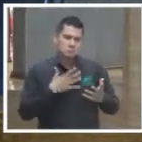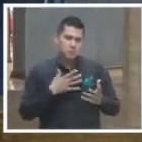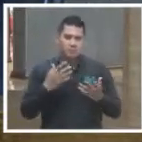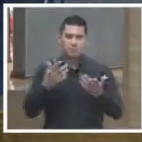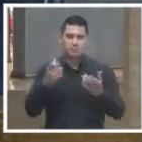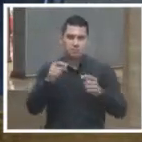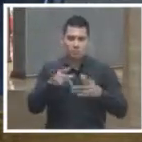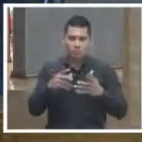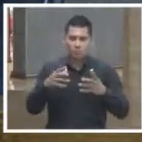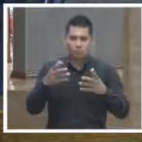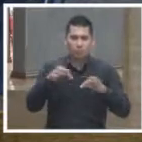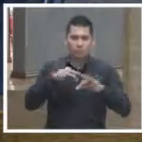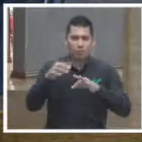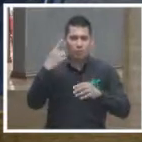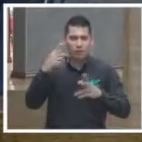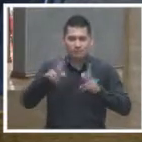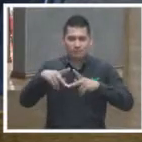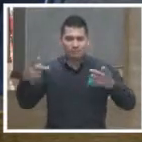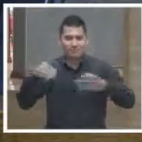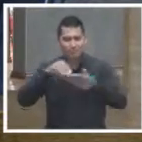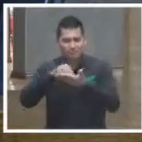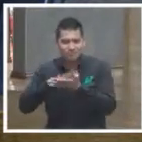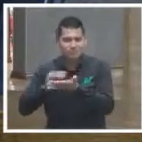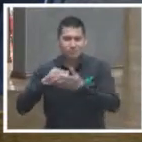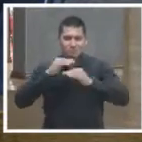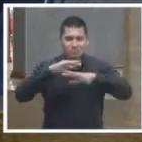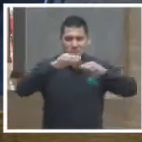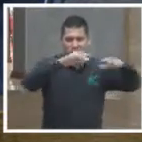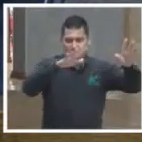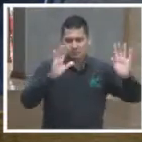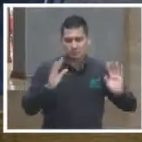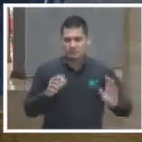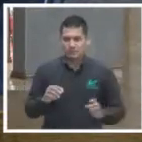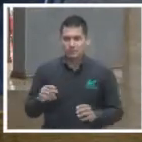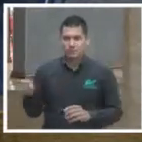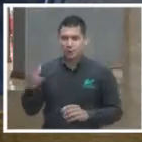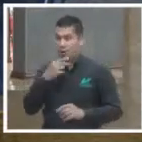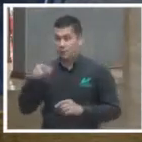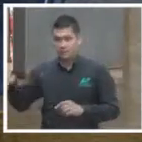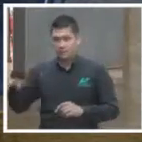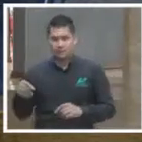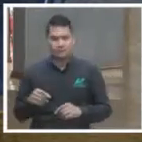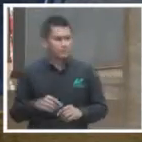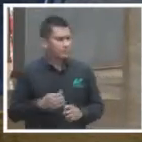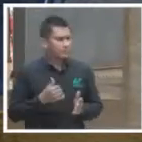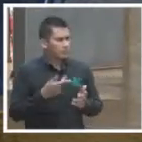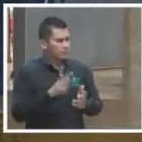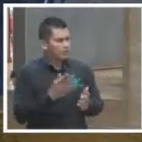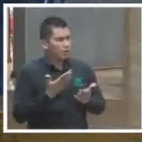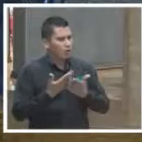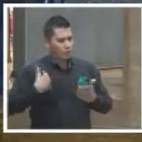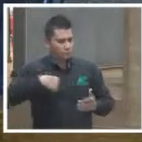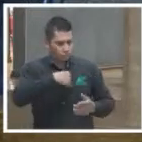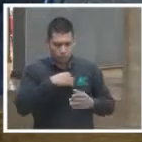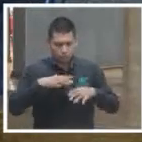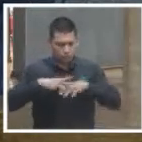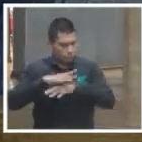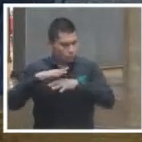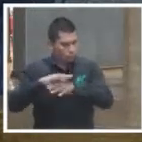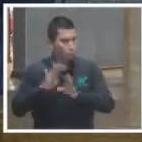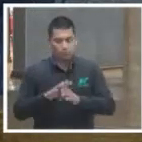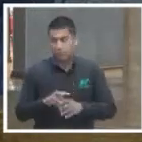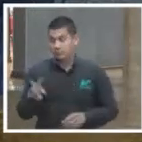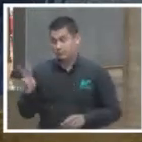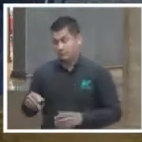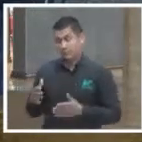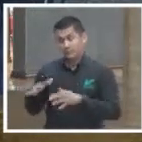diplomado para periodistas, y me dice el comunicador, bueno y a nosotros, ¿cómo nos cambia ahora? Le dije, pues totalmente, quema todos